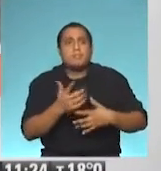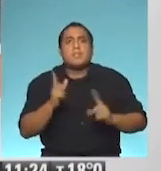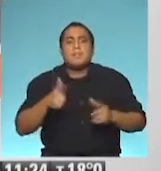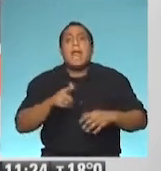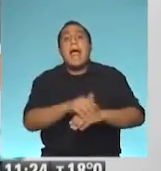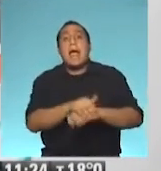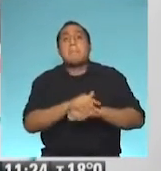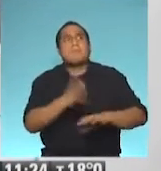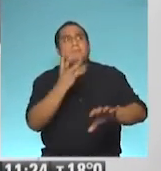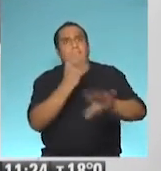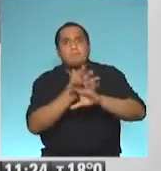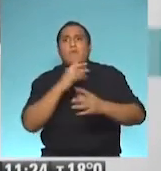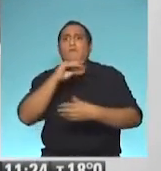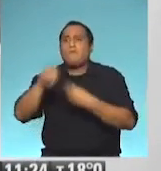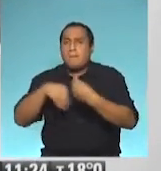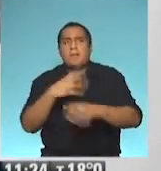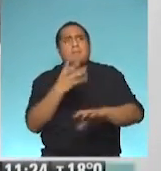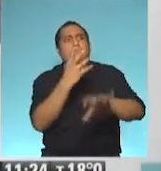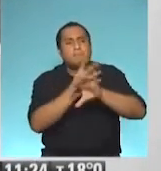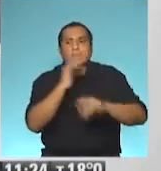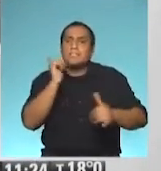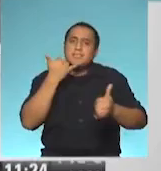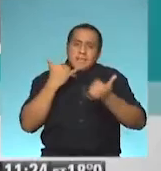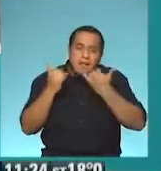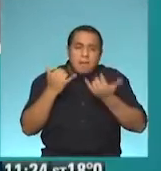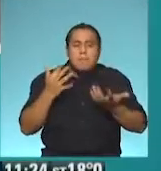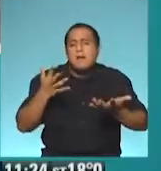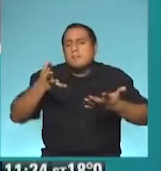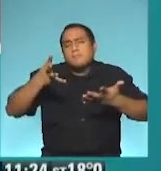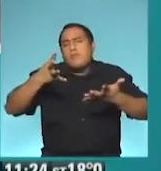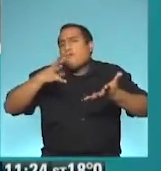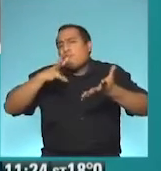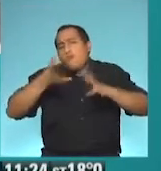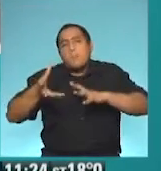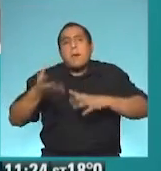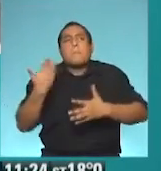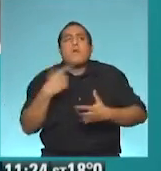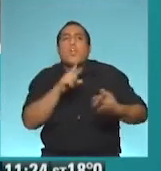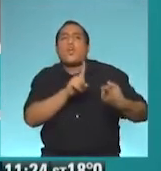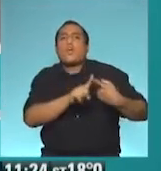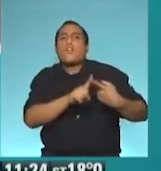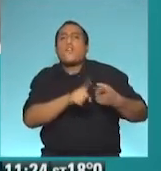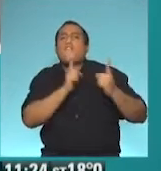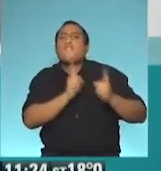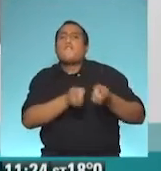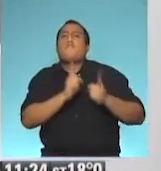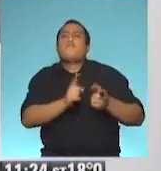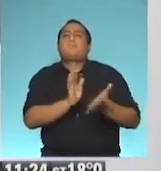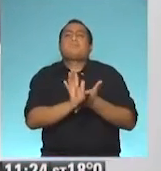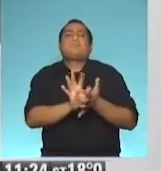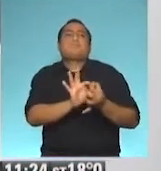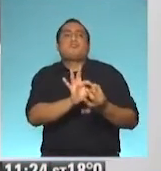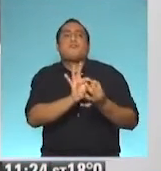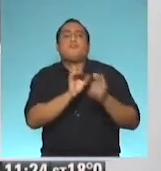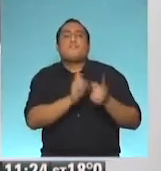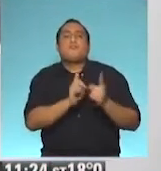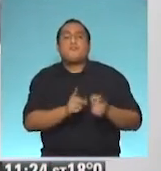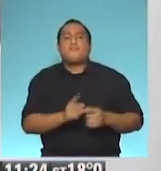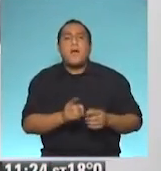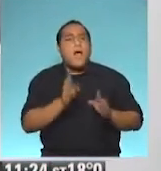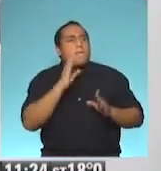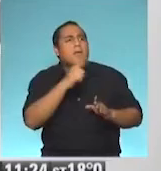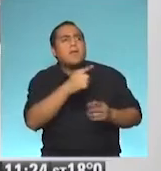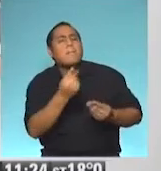amistades, la familia, que son formas de mantenernos conectados, de poder estar atentos al otro. Digo,